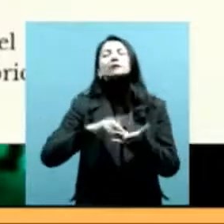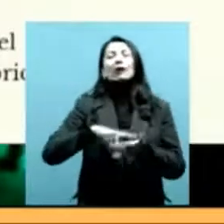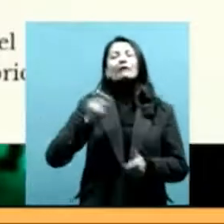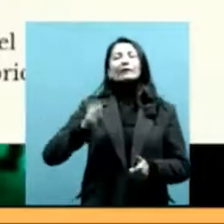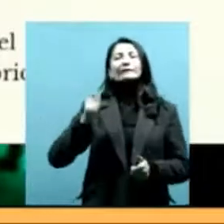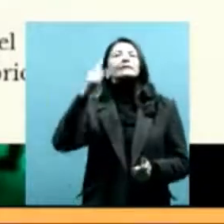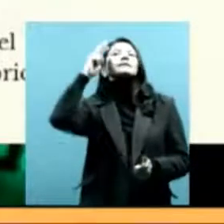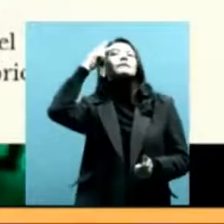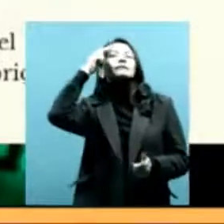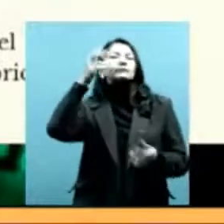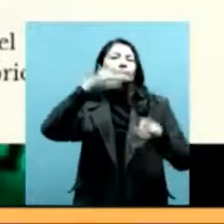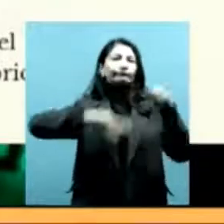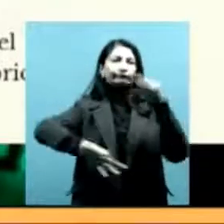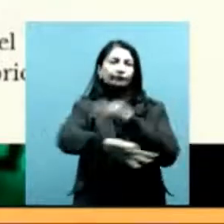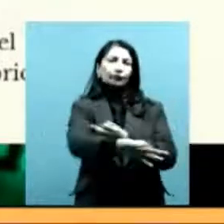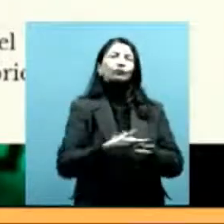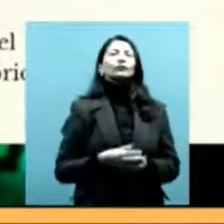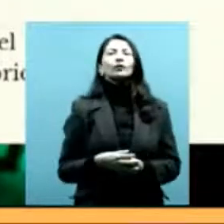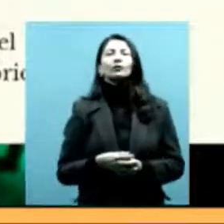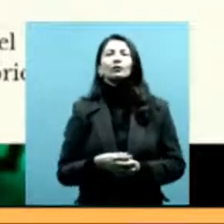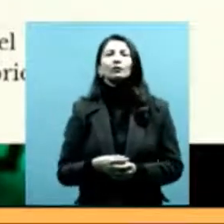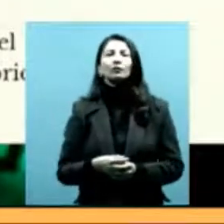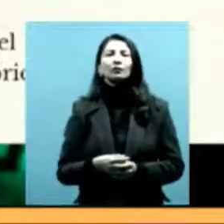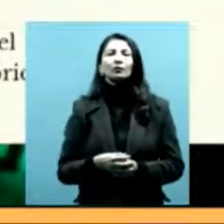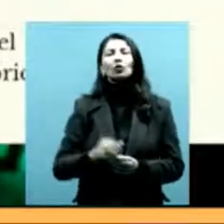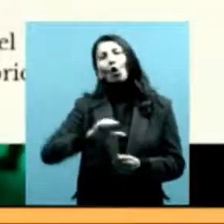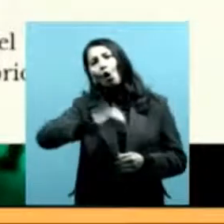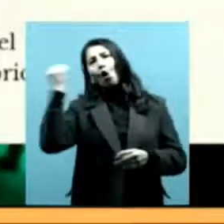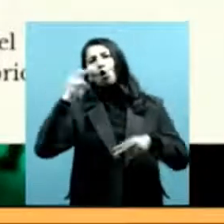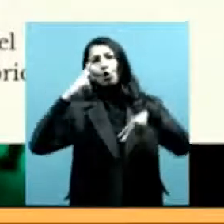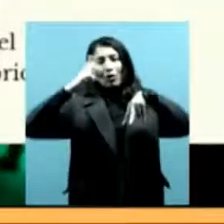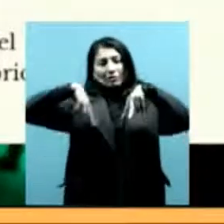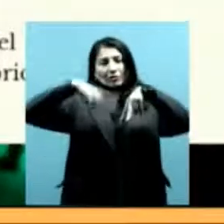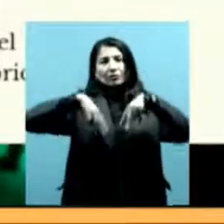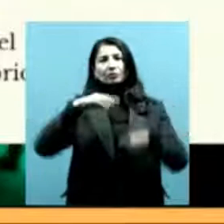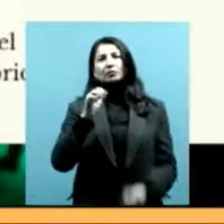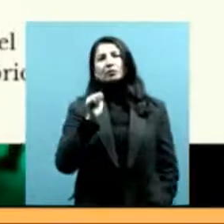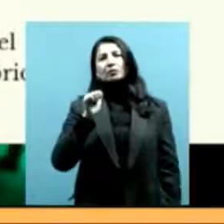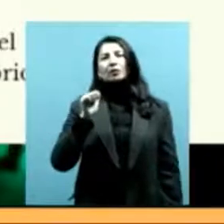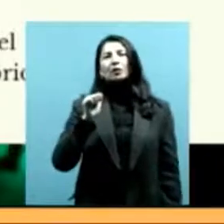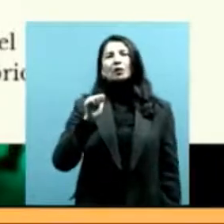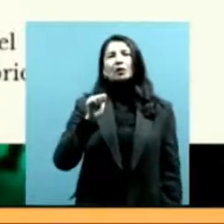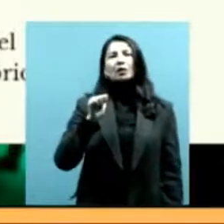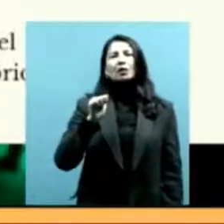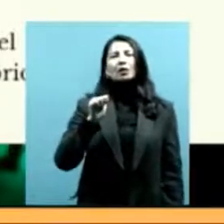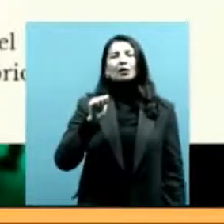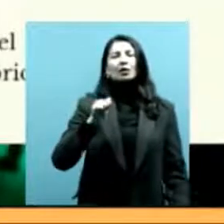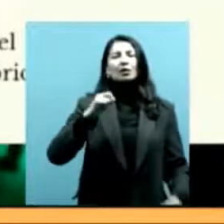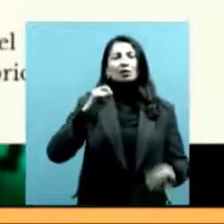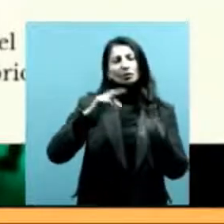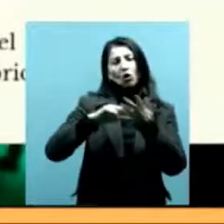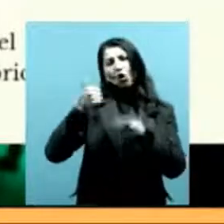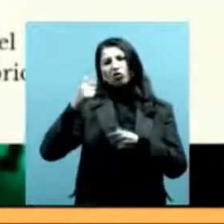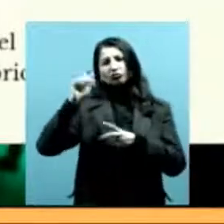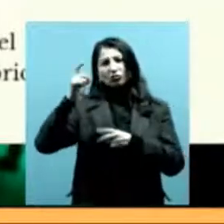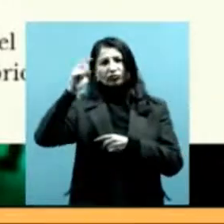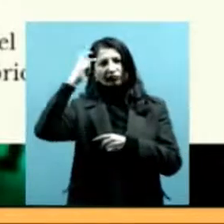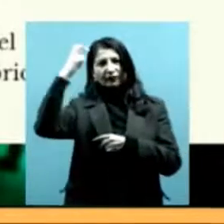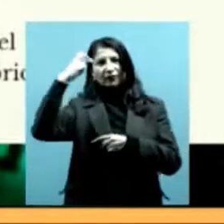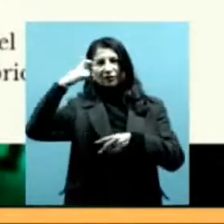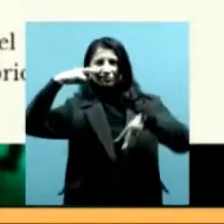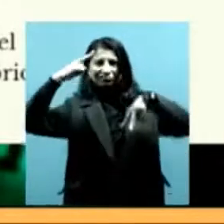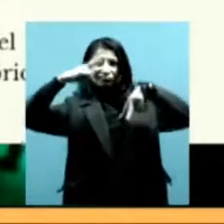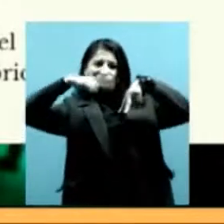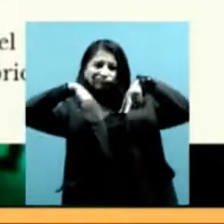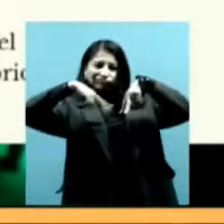Para esto, hay un autor, un antropólogo que dio la tecla, ¿no? Cuando habló de cómo los